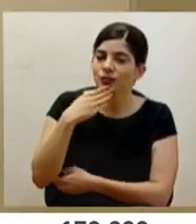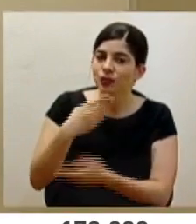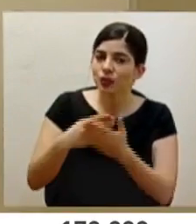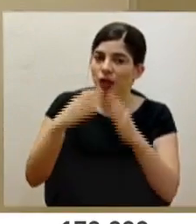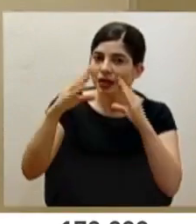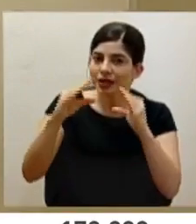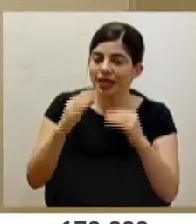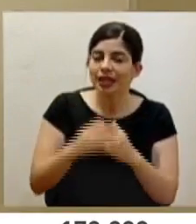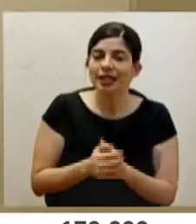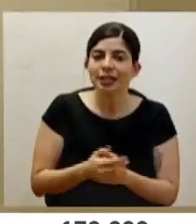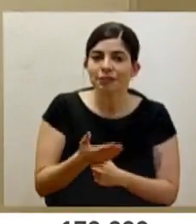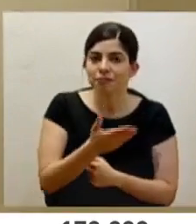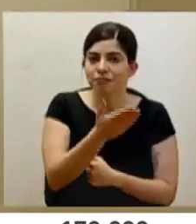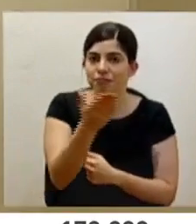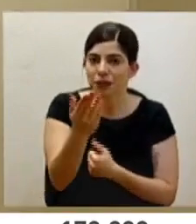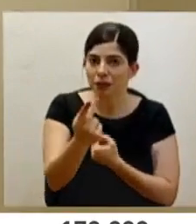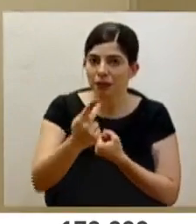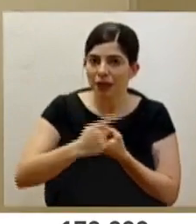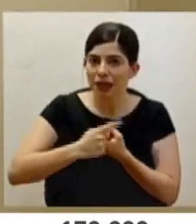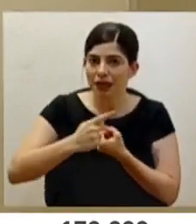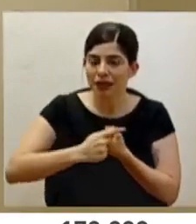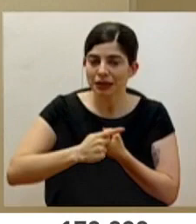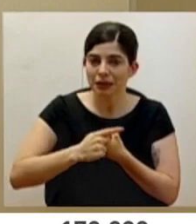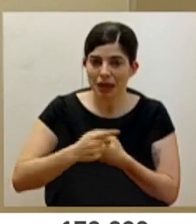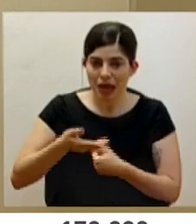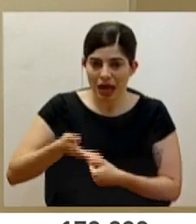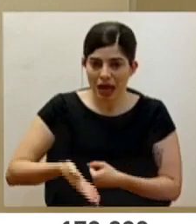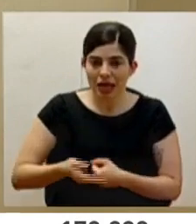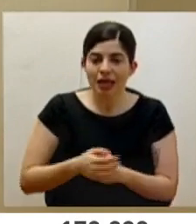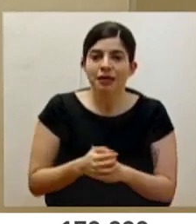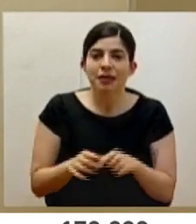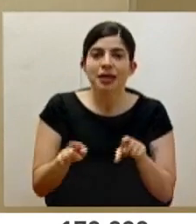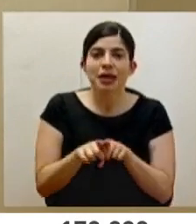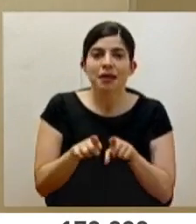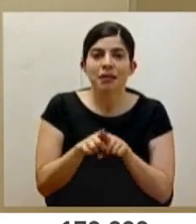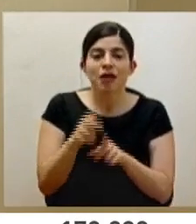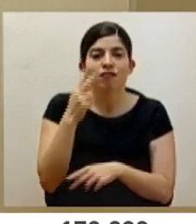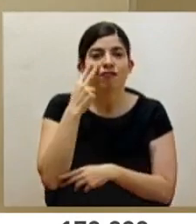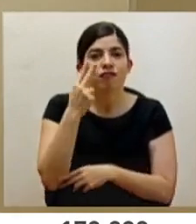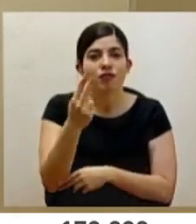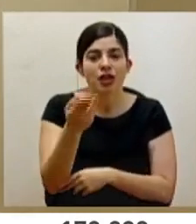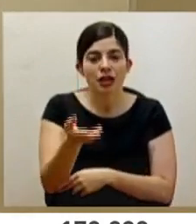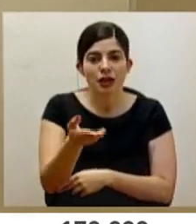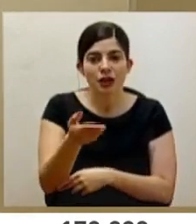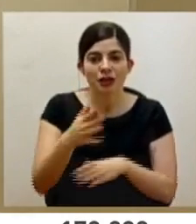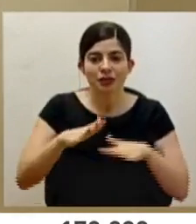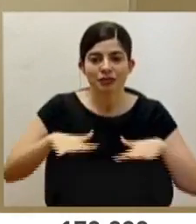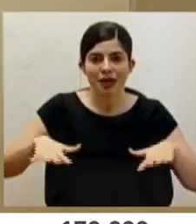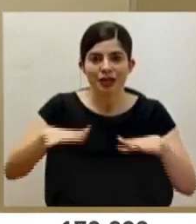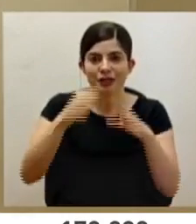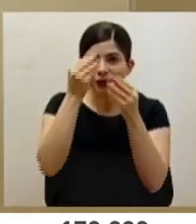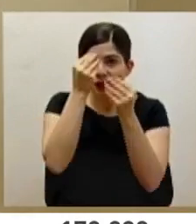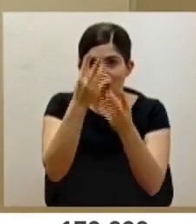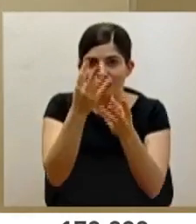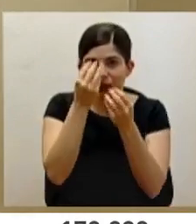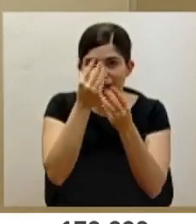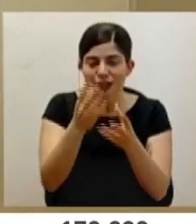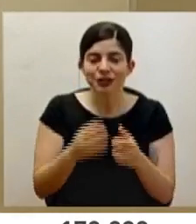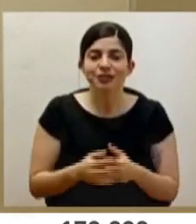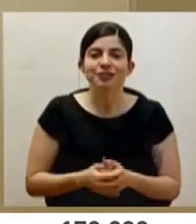buenas tardes a quienes están participando tanto acá como siguiendo este espacio de información.